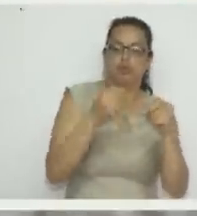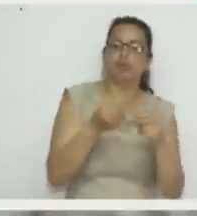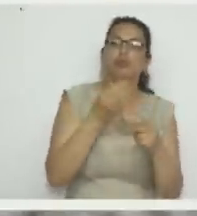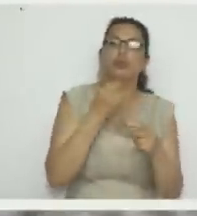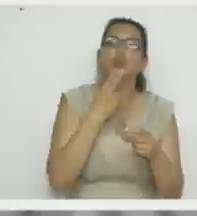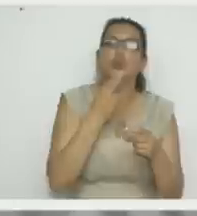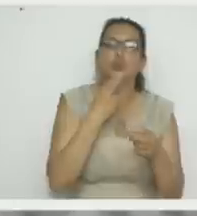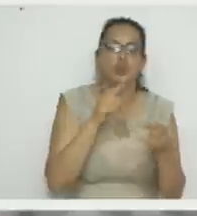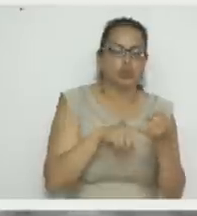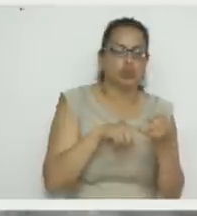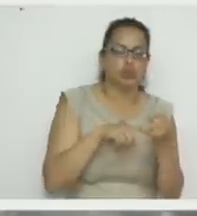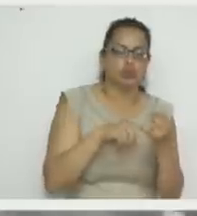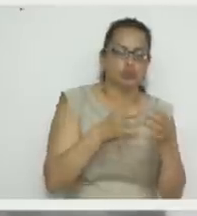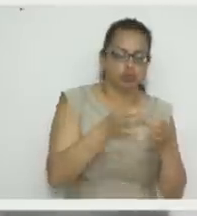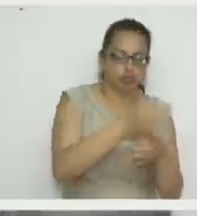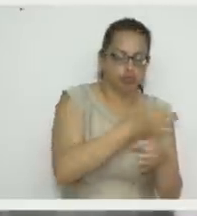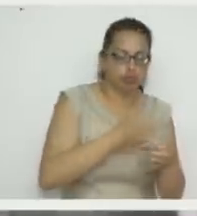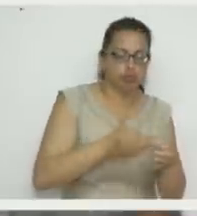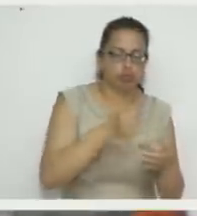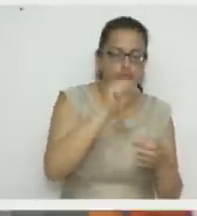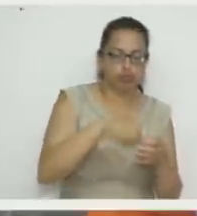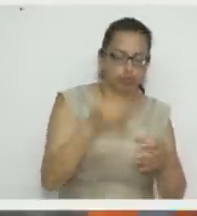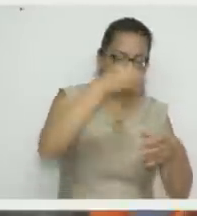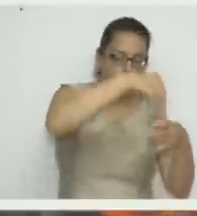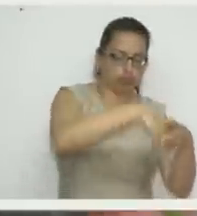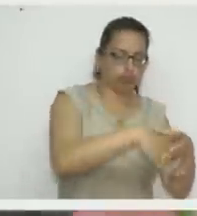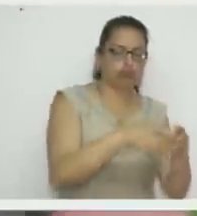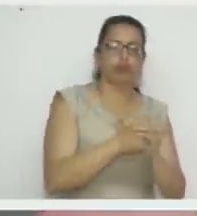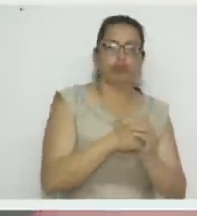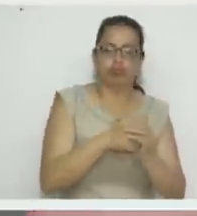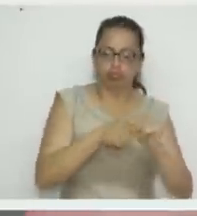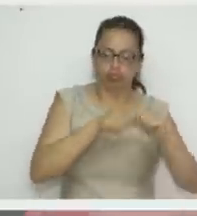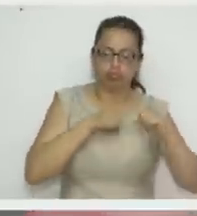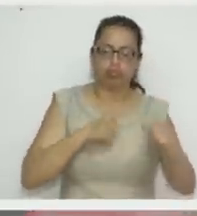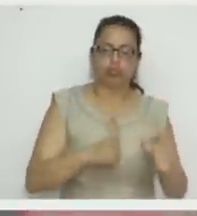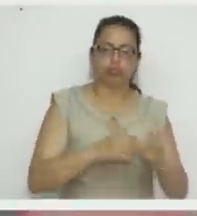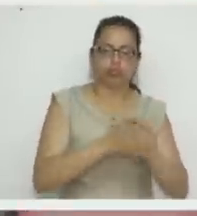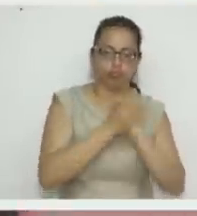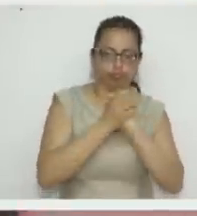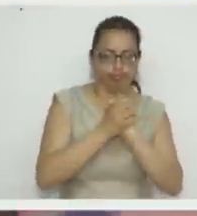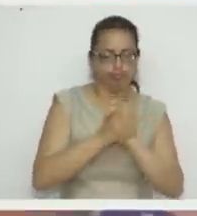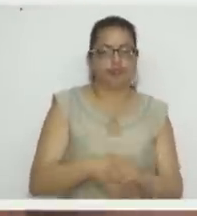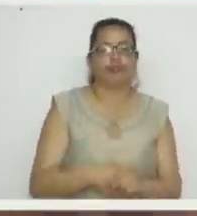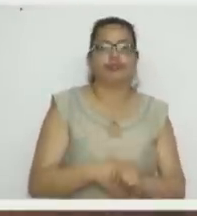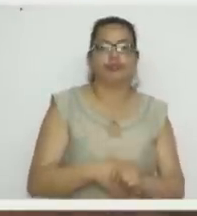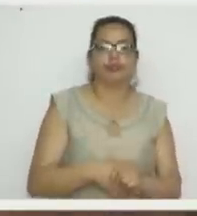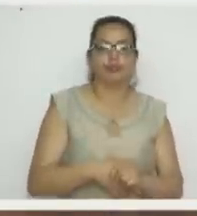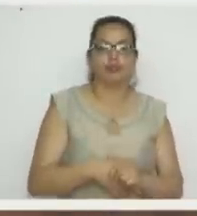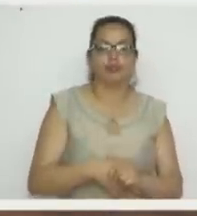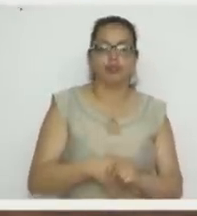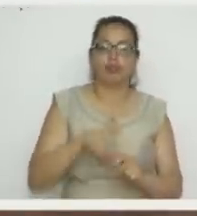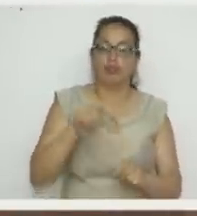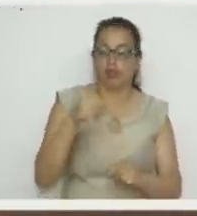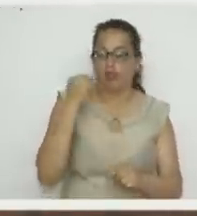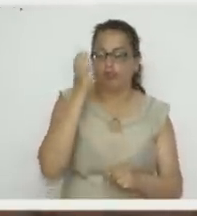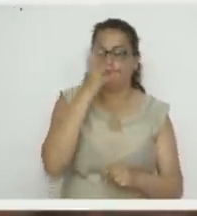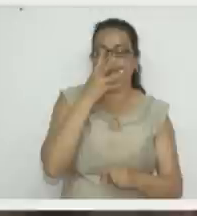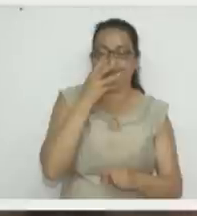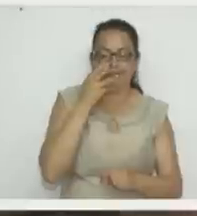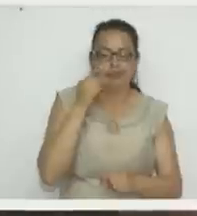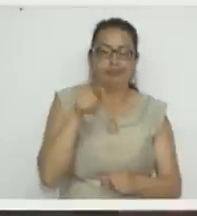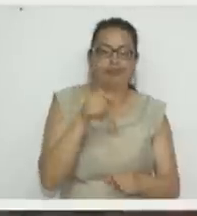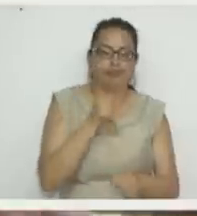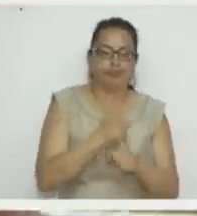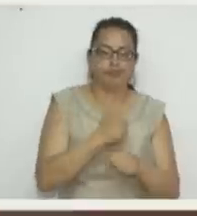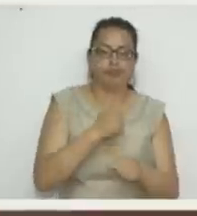los manmelos, como están decorados ahora que vienen. que enducen el amor y la amistad. que enducen el amor y la amistad. Ahí está. Muy bonito ese proyecto.